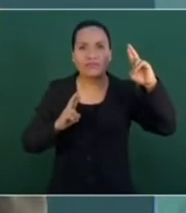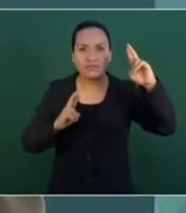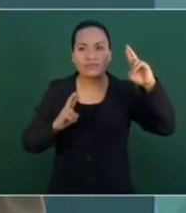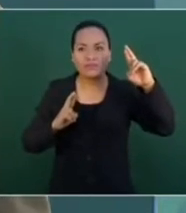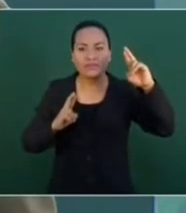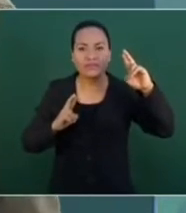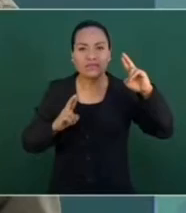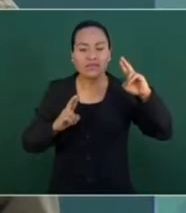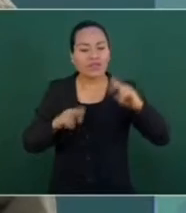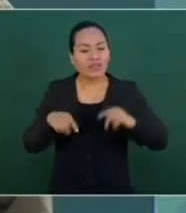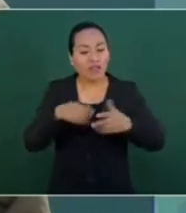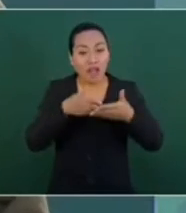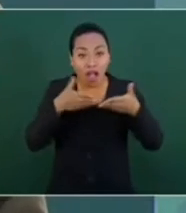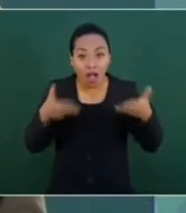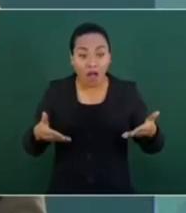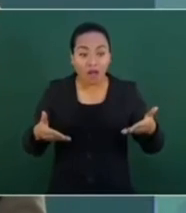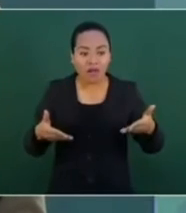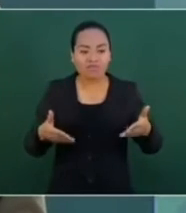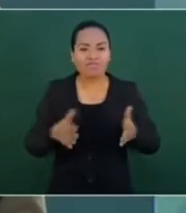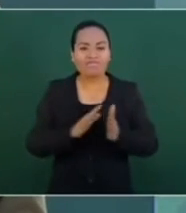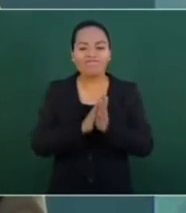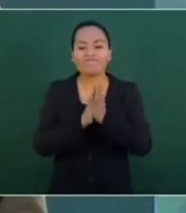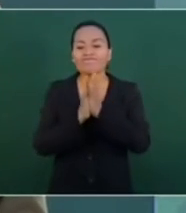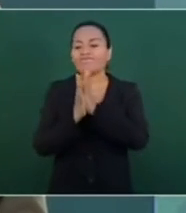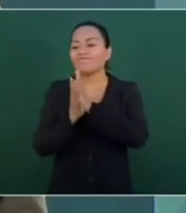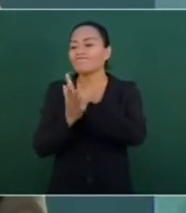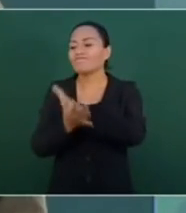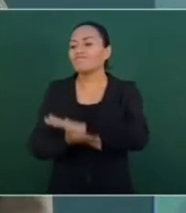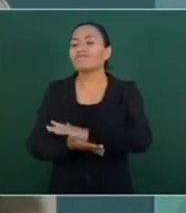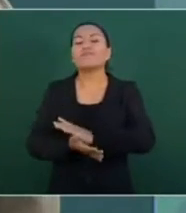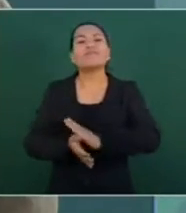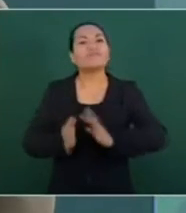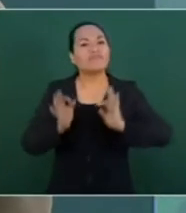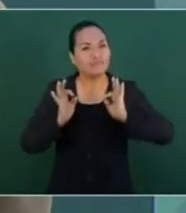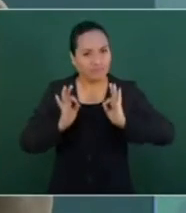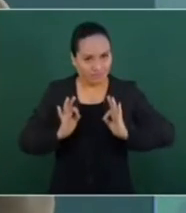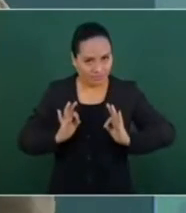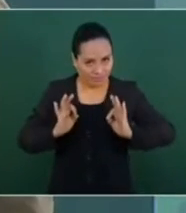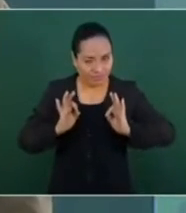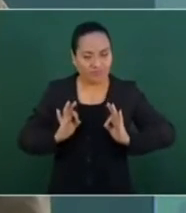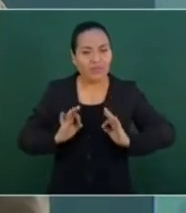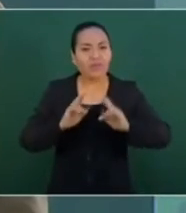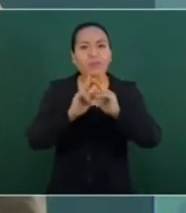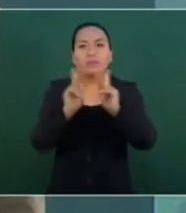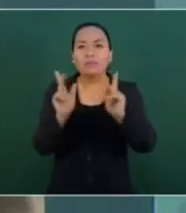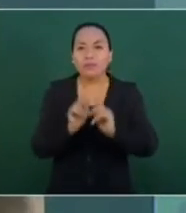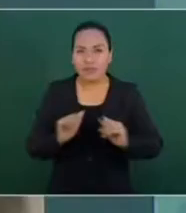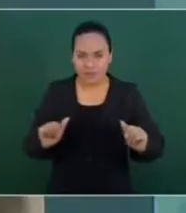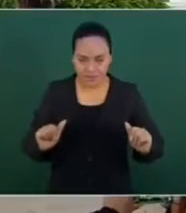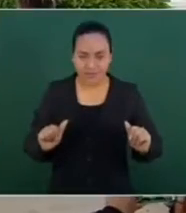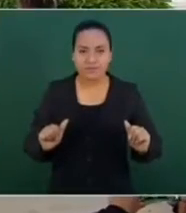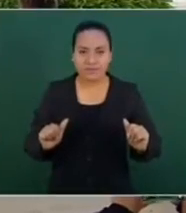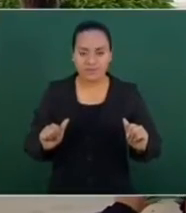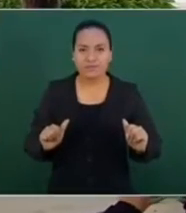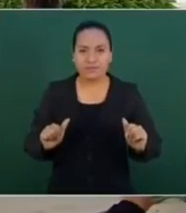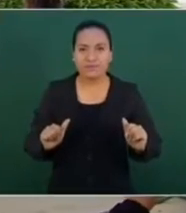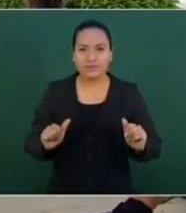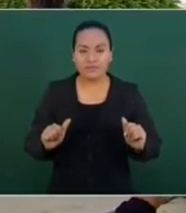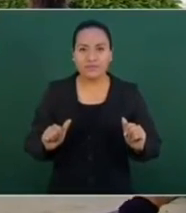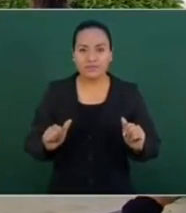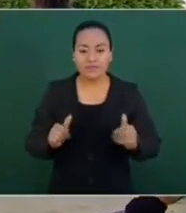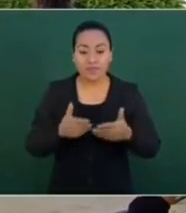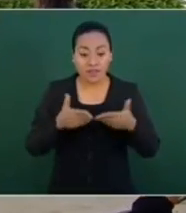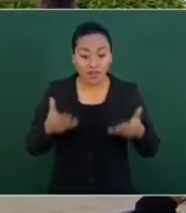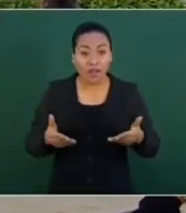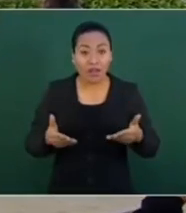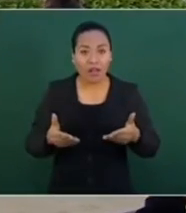manera pacífica, y es una transformación muy profunda la que se